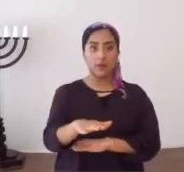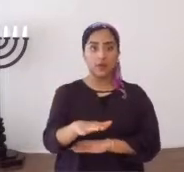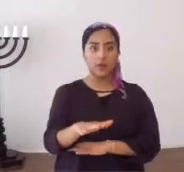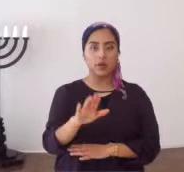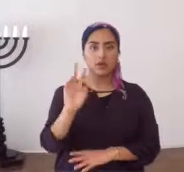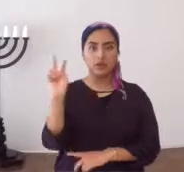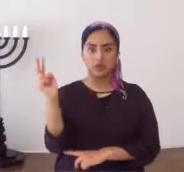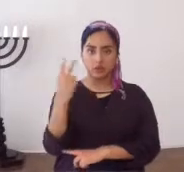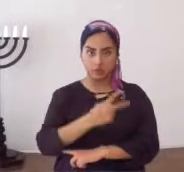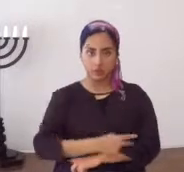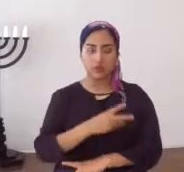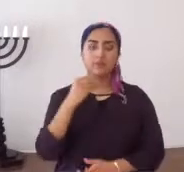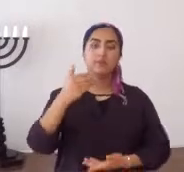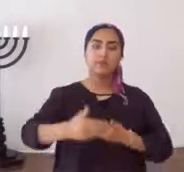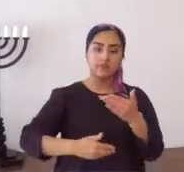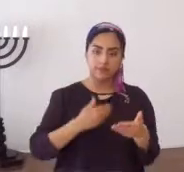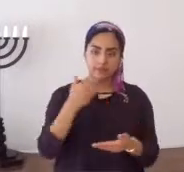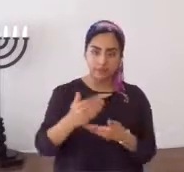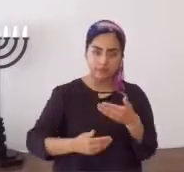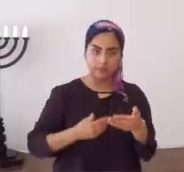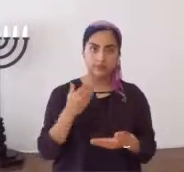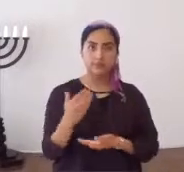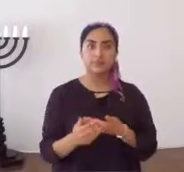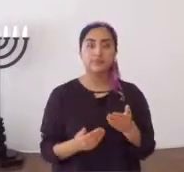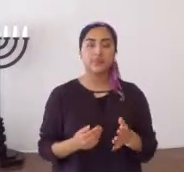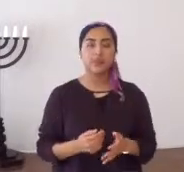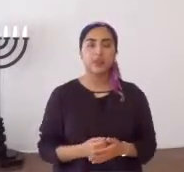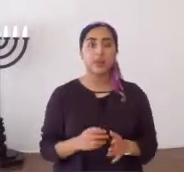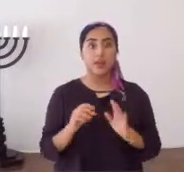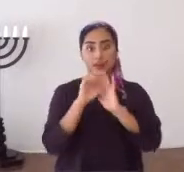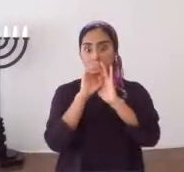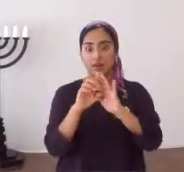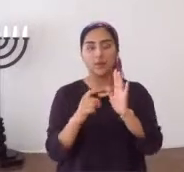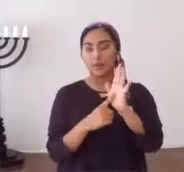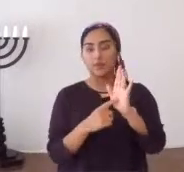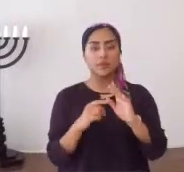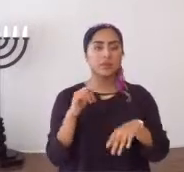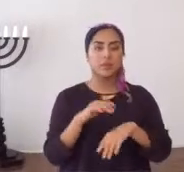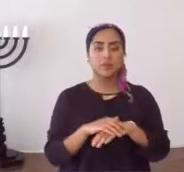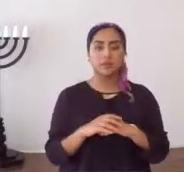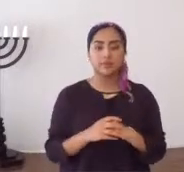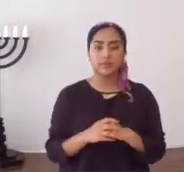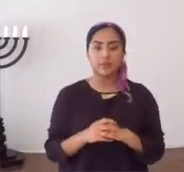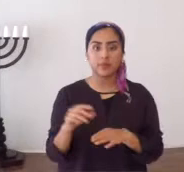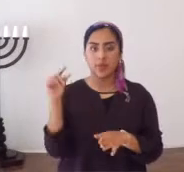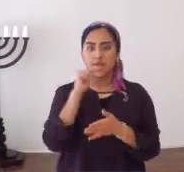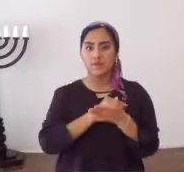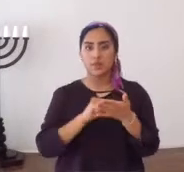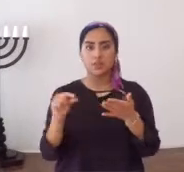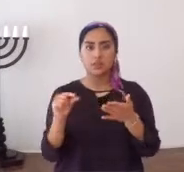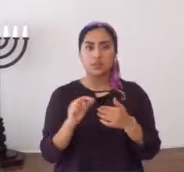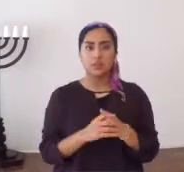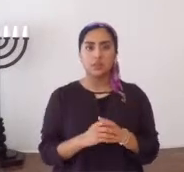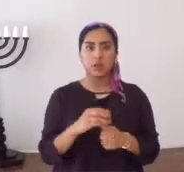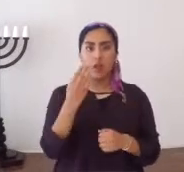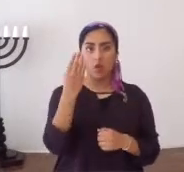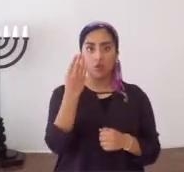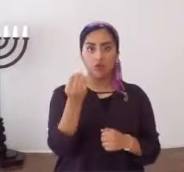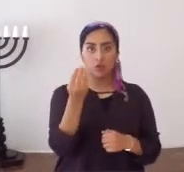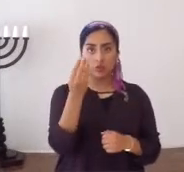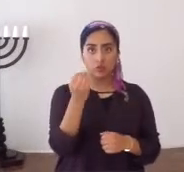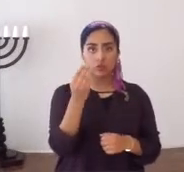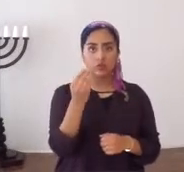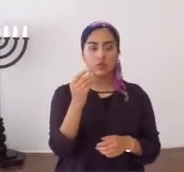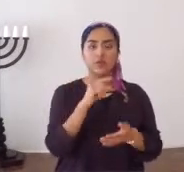el día segundo. Y así, sigue sucesivamente, por ejemplo, en el